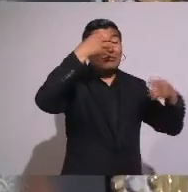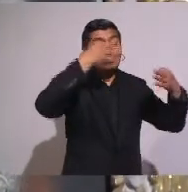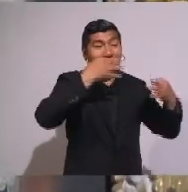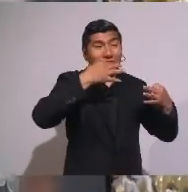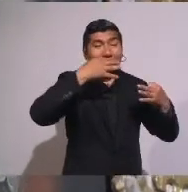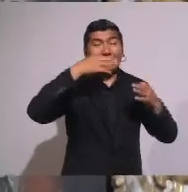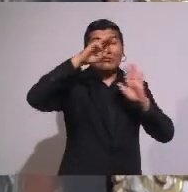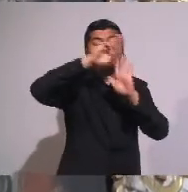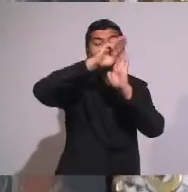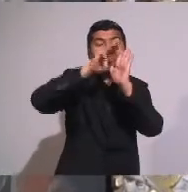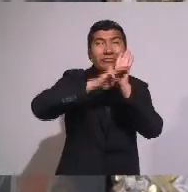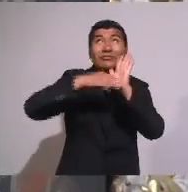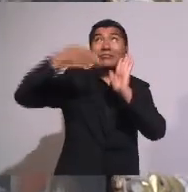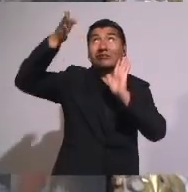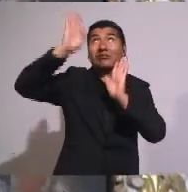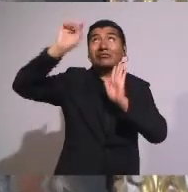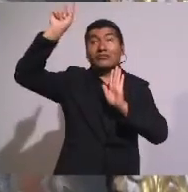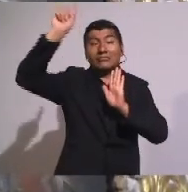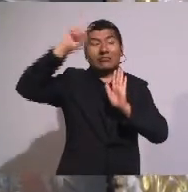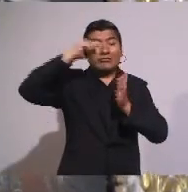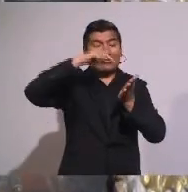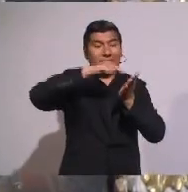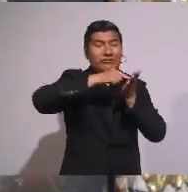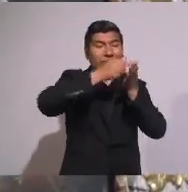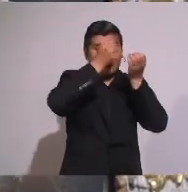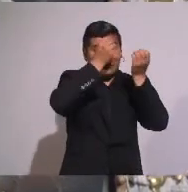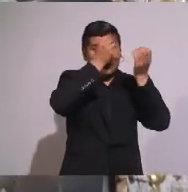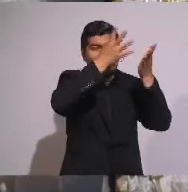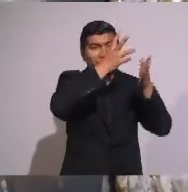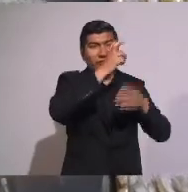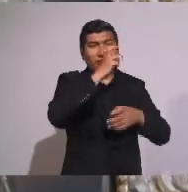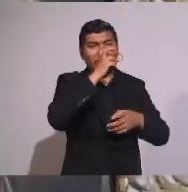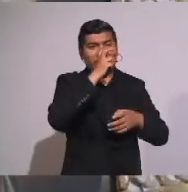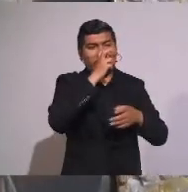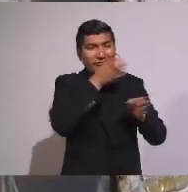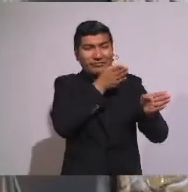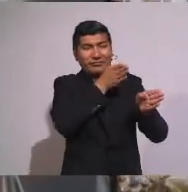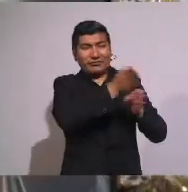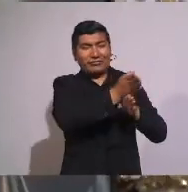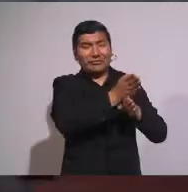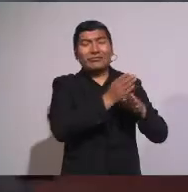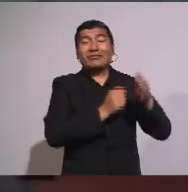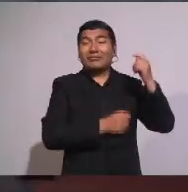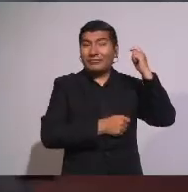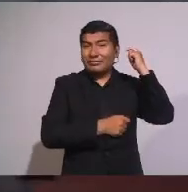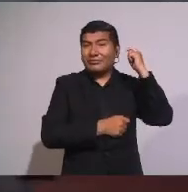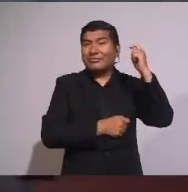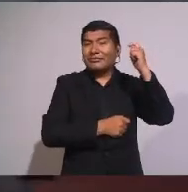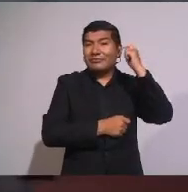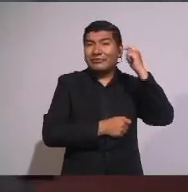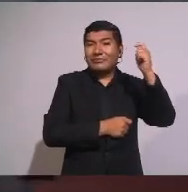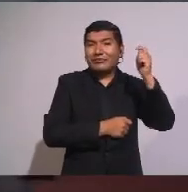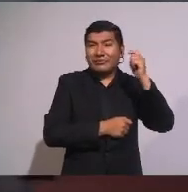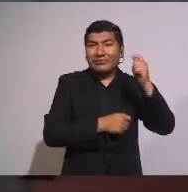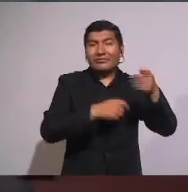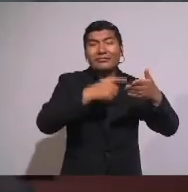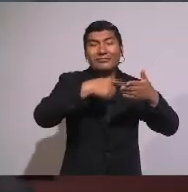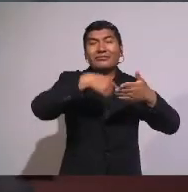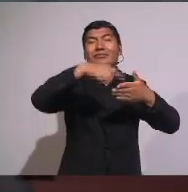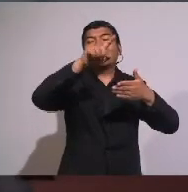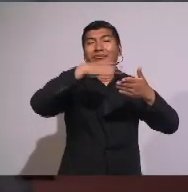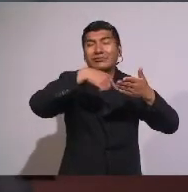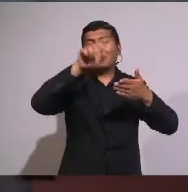En serio Y lo hicieron posible Dando testimonio De la eficacia del